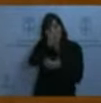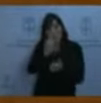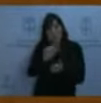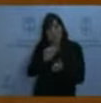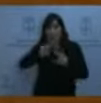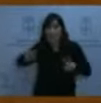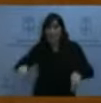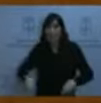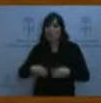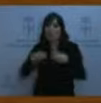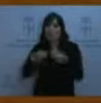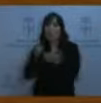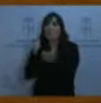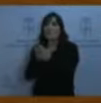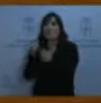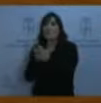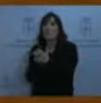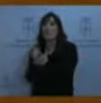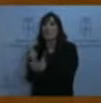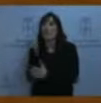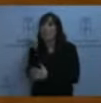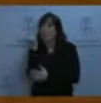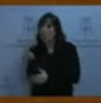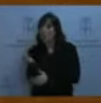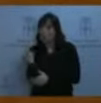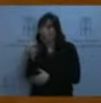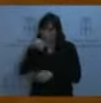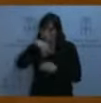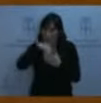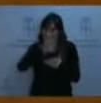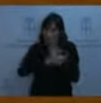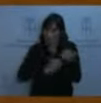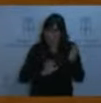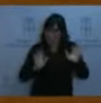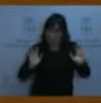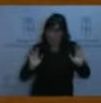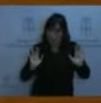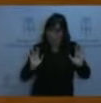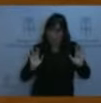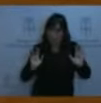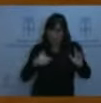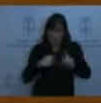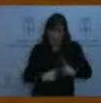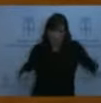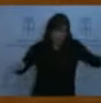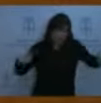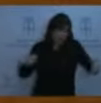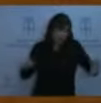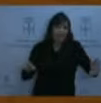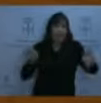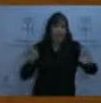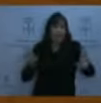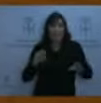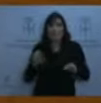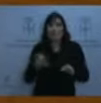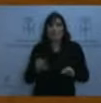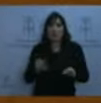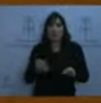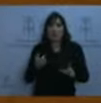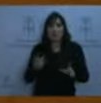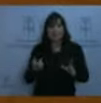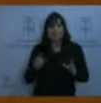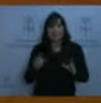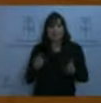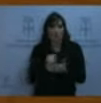y esto está en el informe de los expertos, y no me voy a extender demasiado sobre esto, lo que sucede es que es el mundo al revés. Resulta que el cupo sale